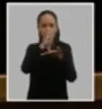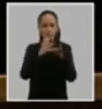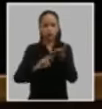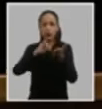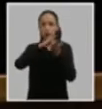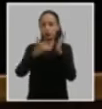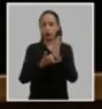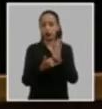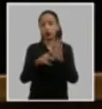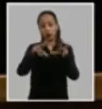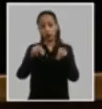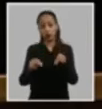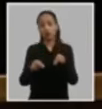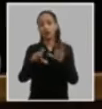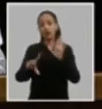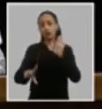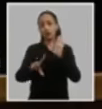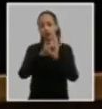proyecto de resolución